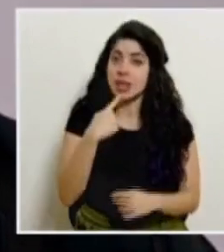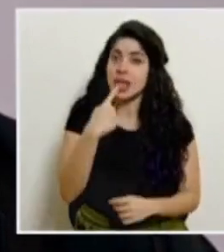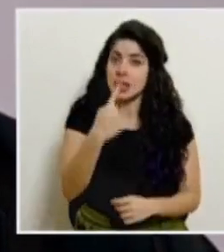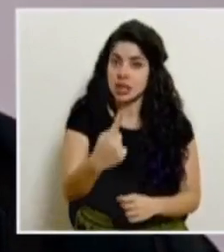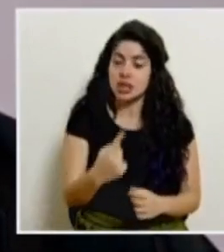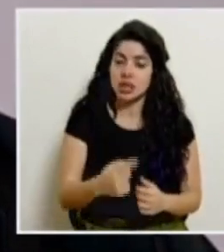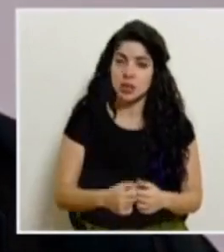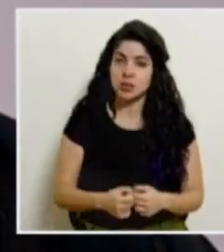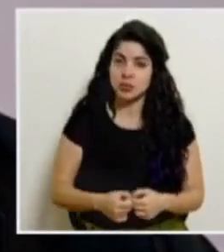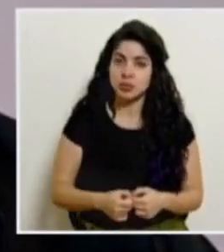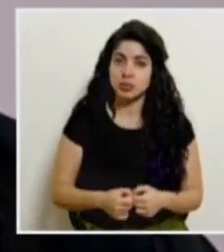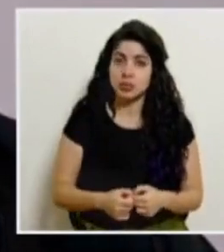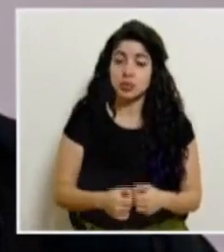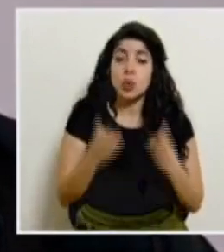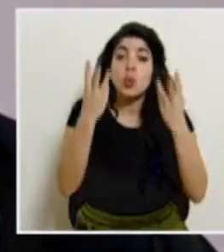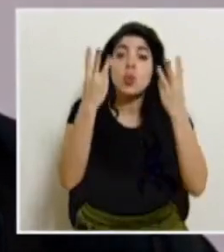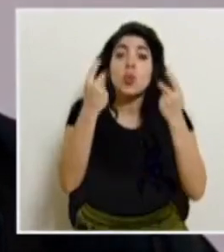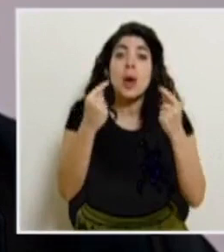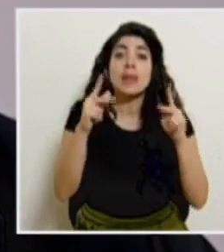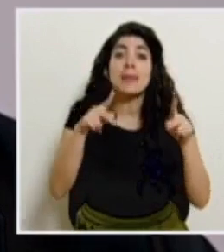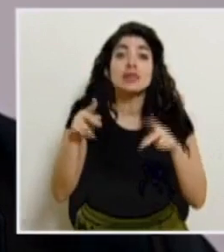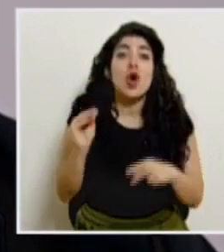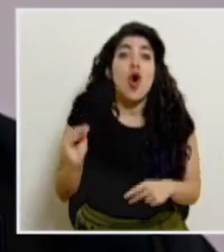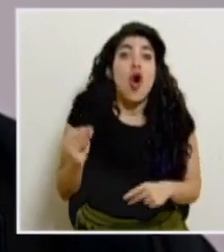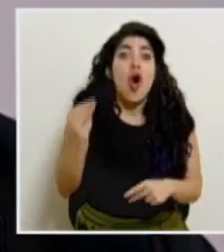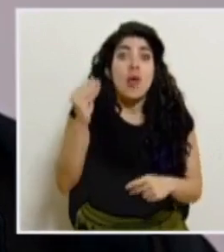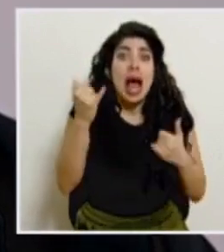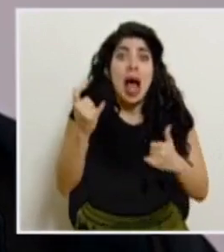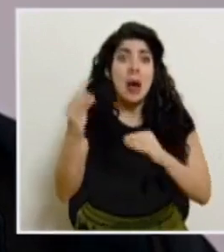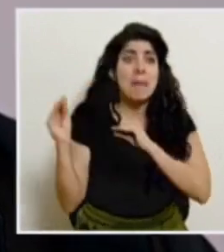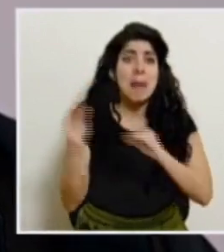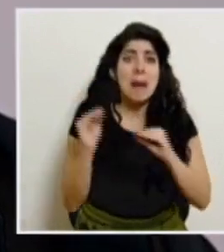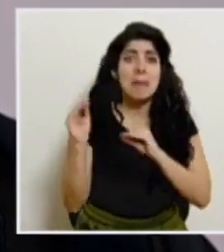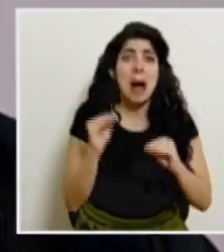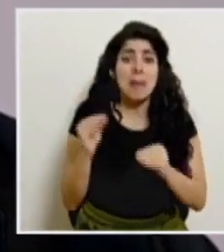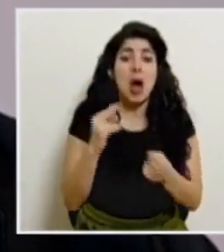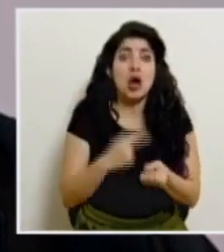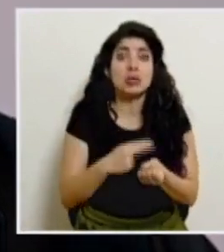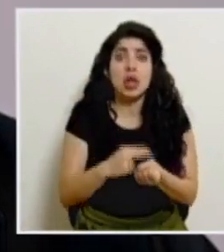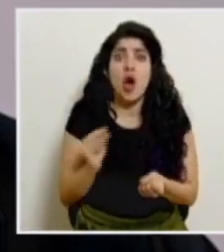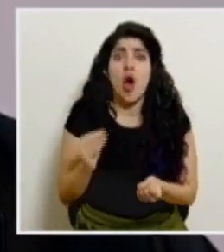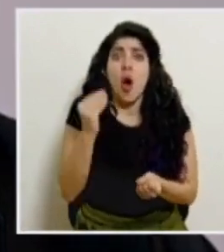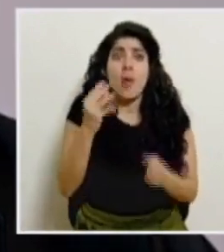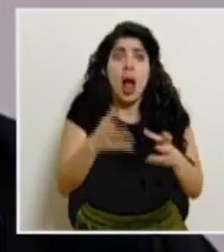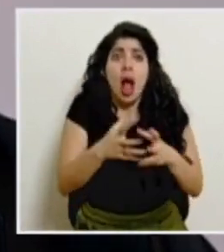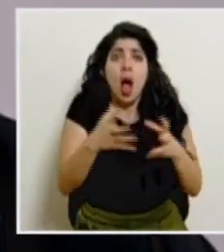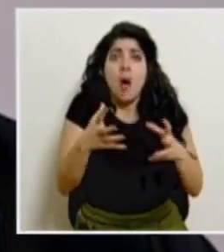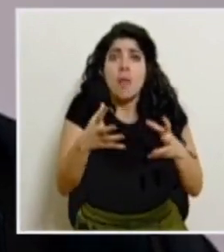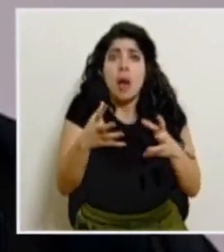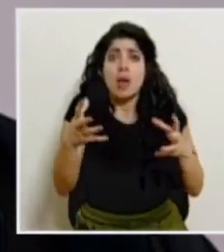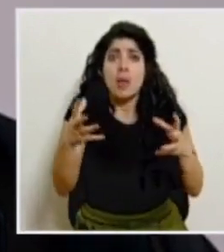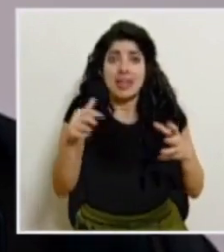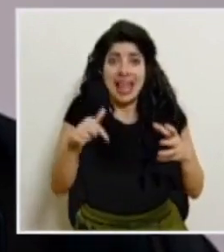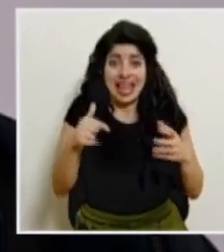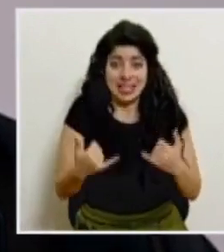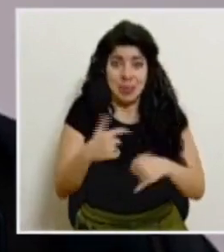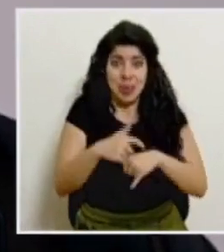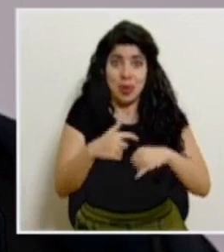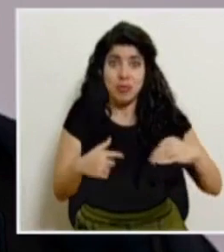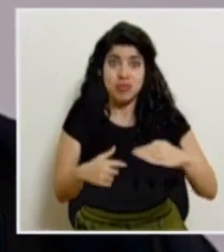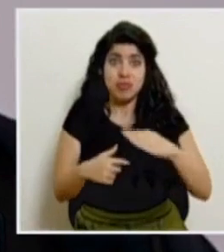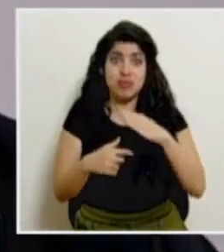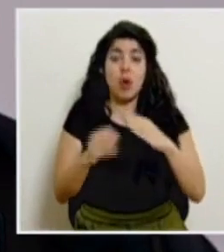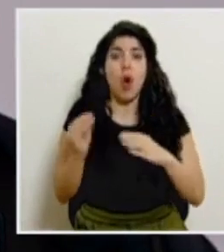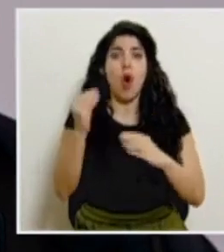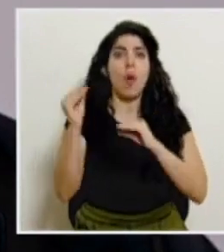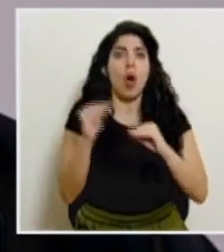la cantidad de personas jóvenes que se están hospitalizando ha incrementado en esta nueva ola en lo que respecta